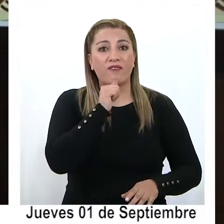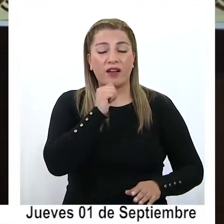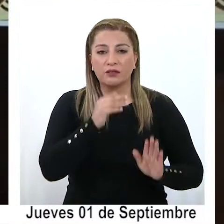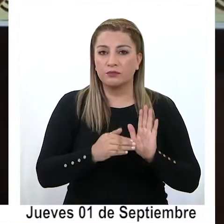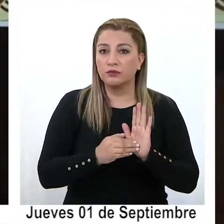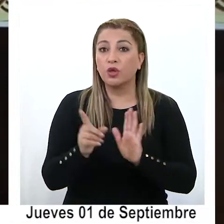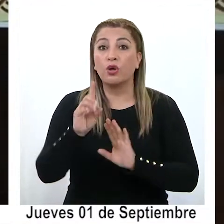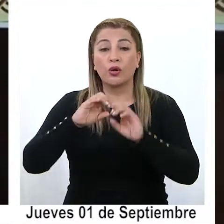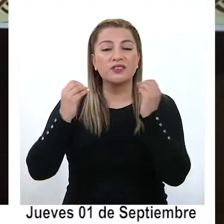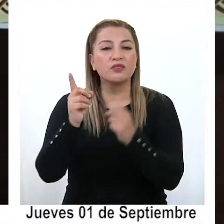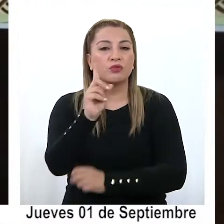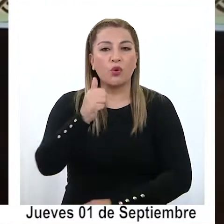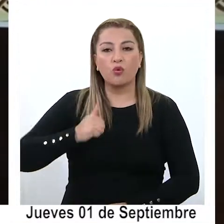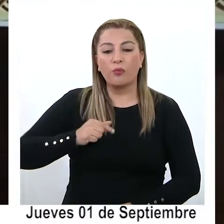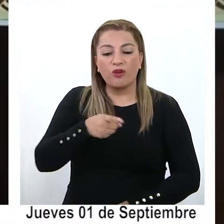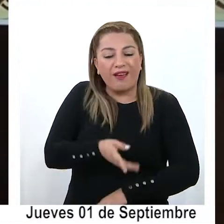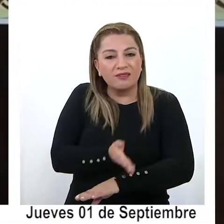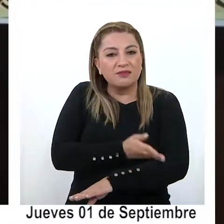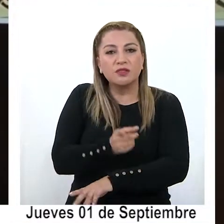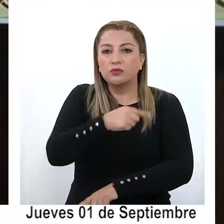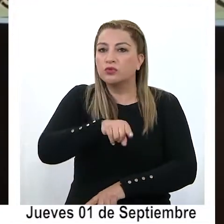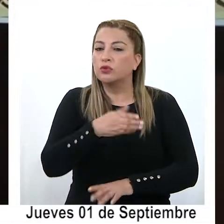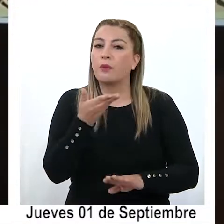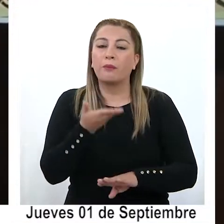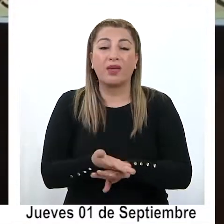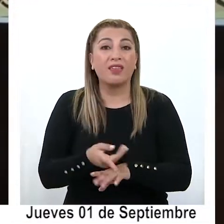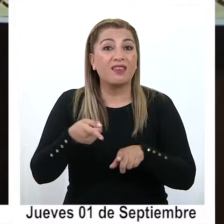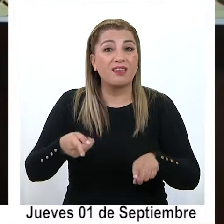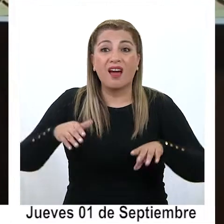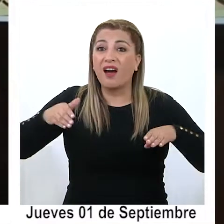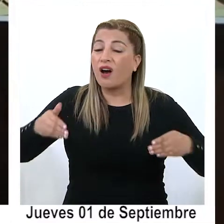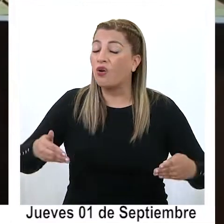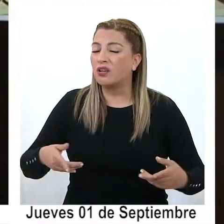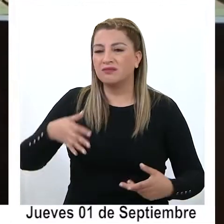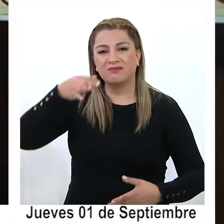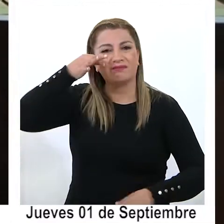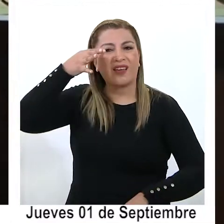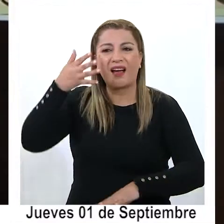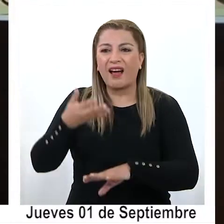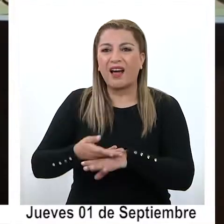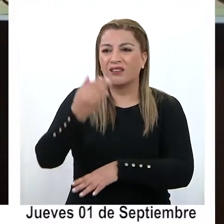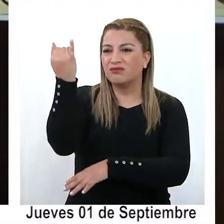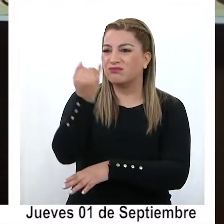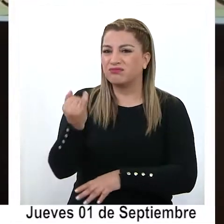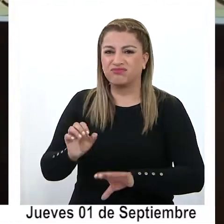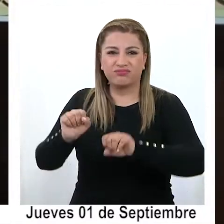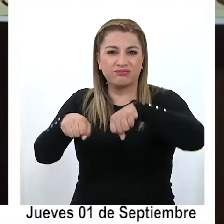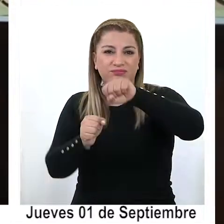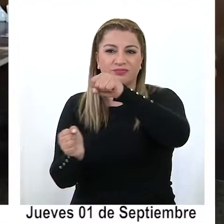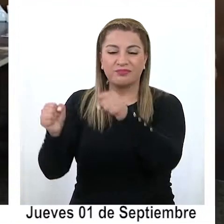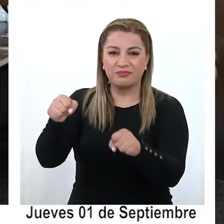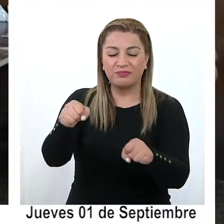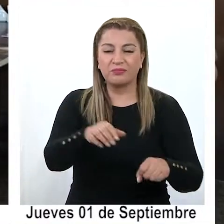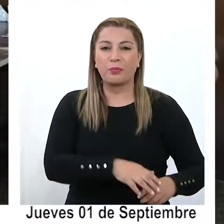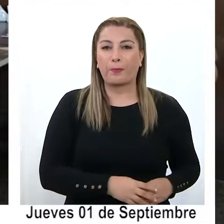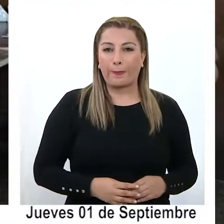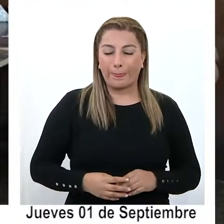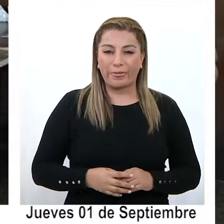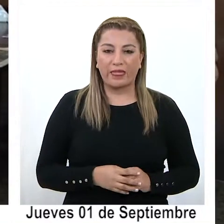la organización no cumplió con lo que se les exigió, por lo tanto hoy día el daño ya es inminente, hoy día tenemos un daño que es irreparable a los sitios arqueológicos.